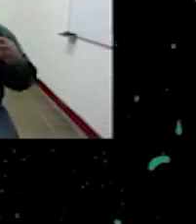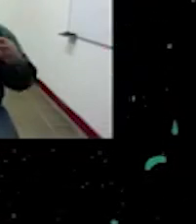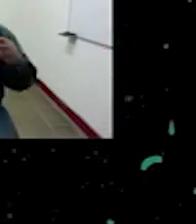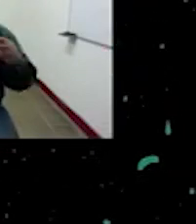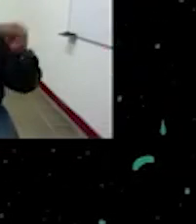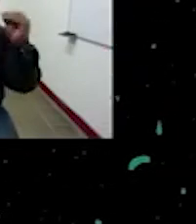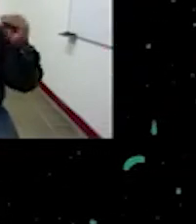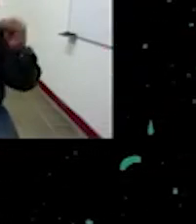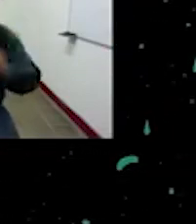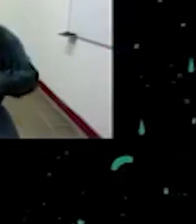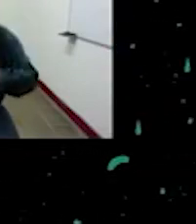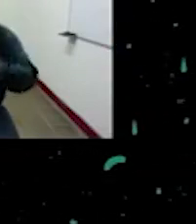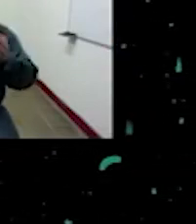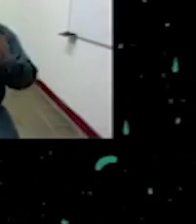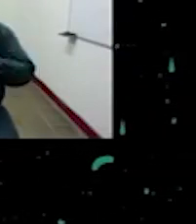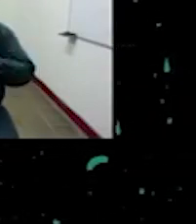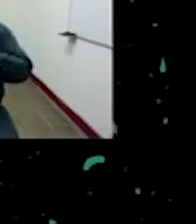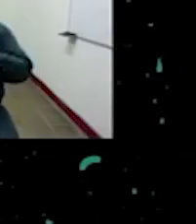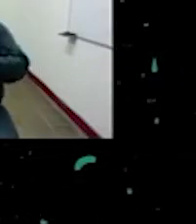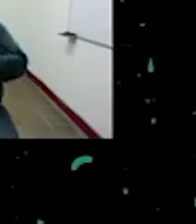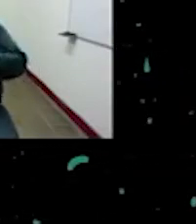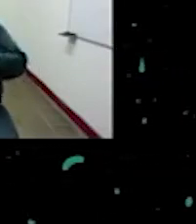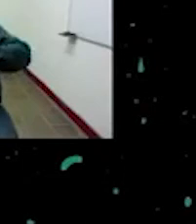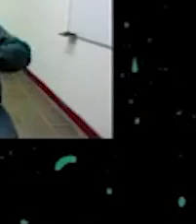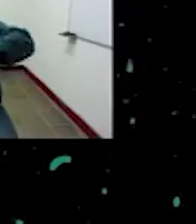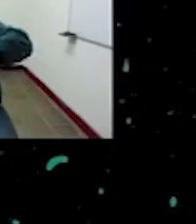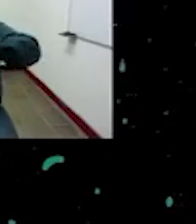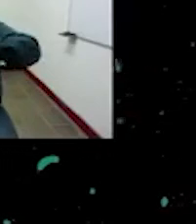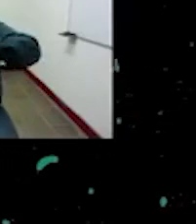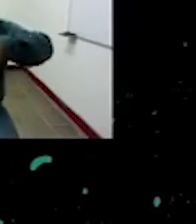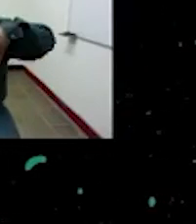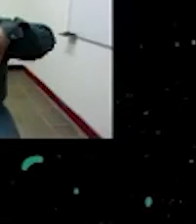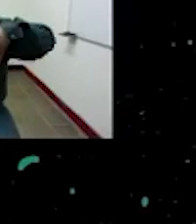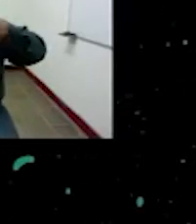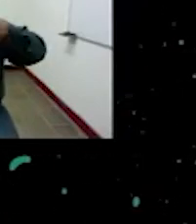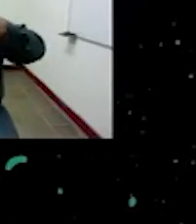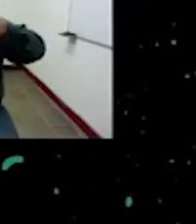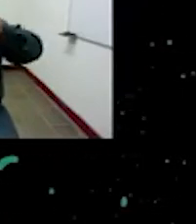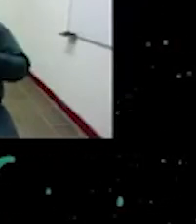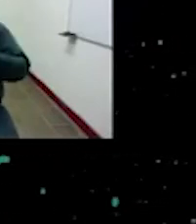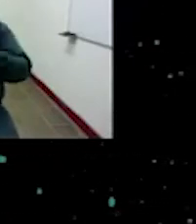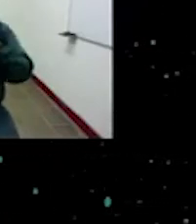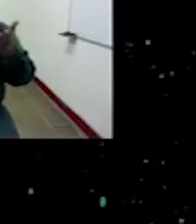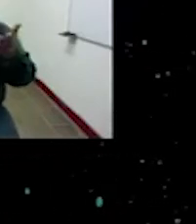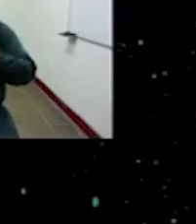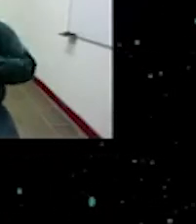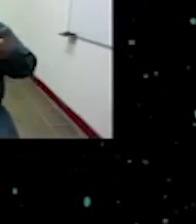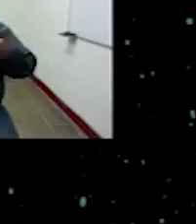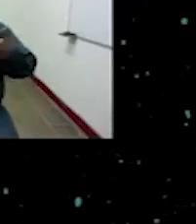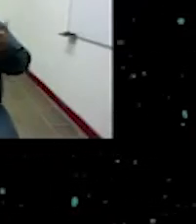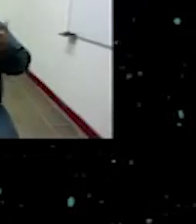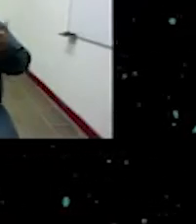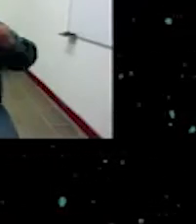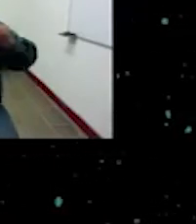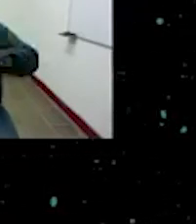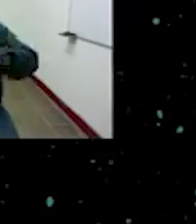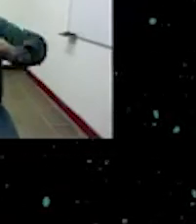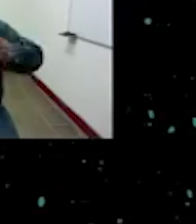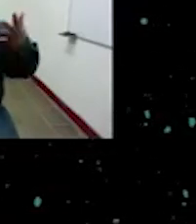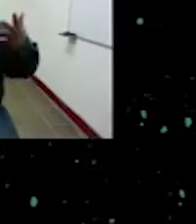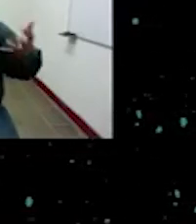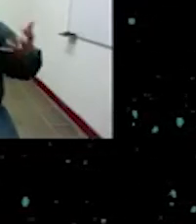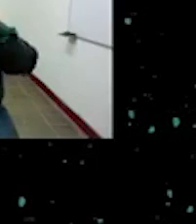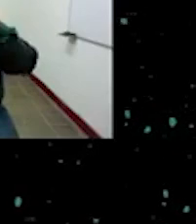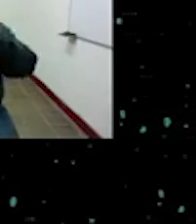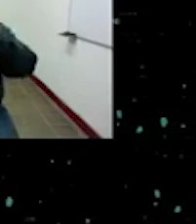estamos homogenizando y eso fue lo que hizo la modernidad compañero lo que hizo fue eh compañero y compañera lo que hizo fue eh